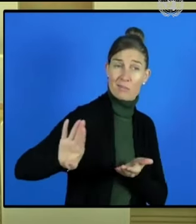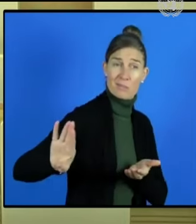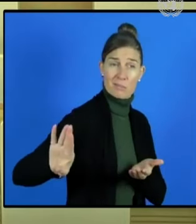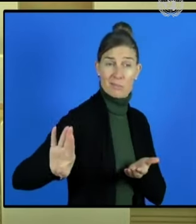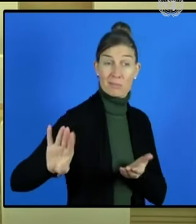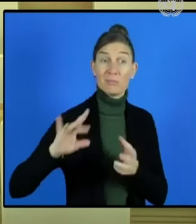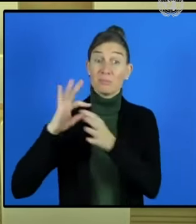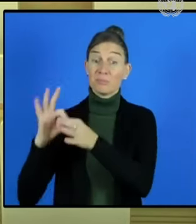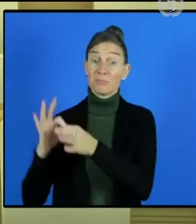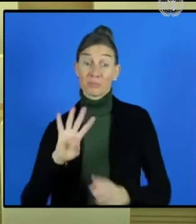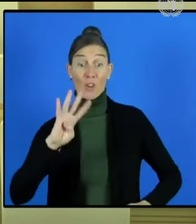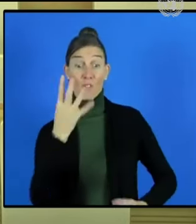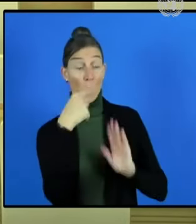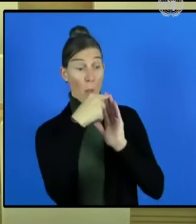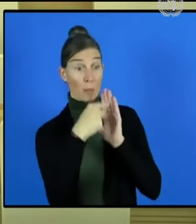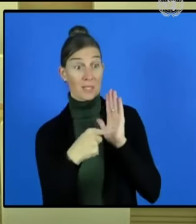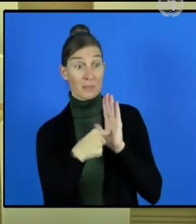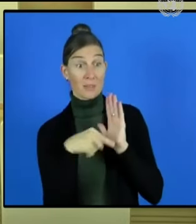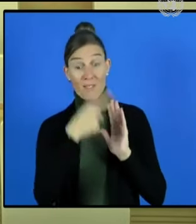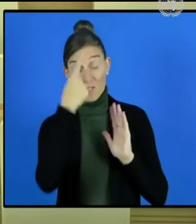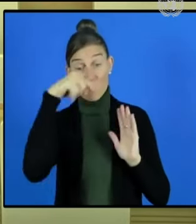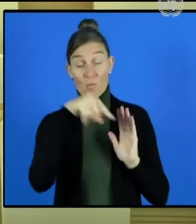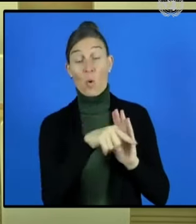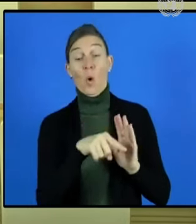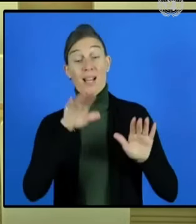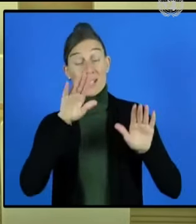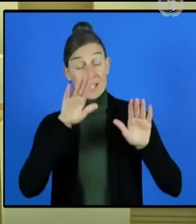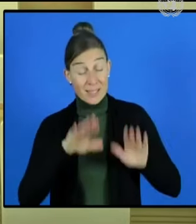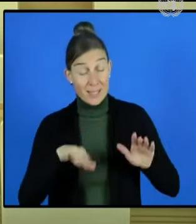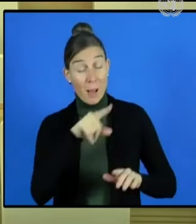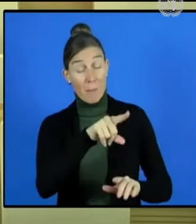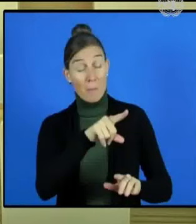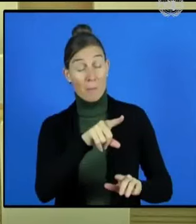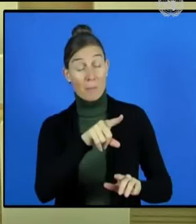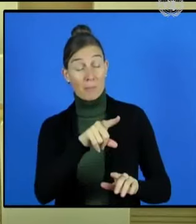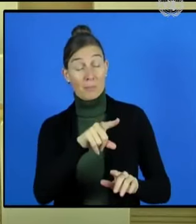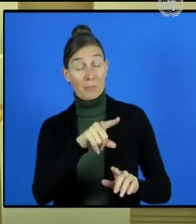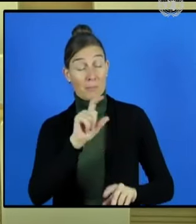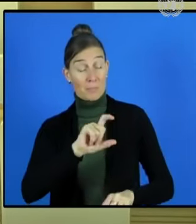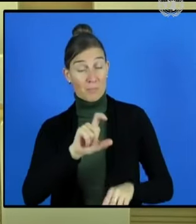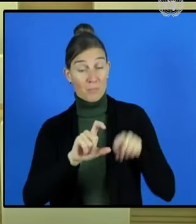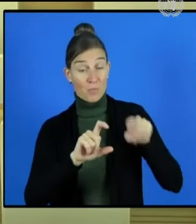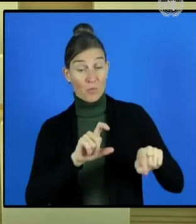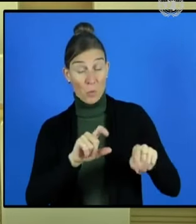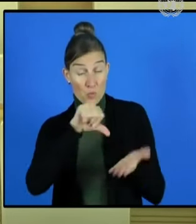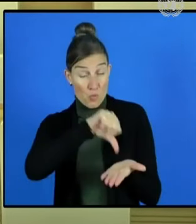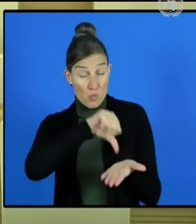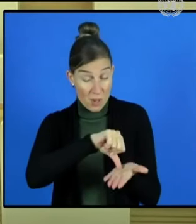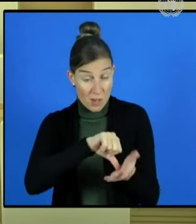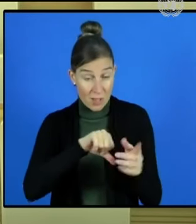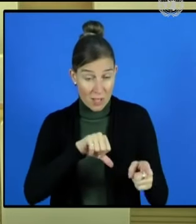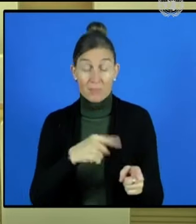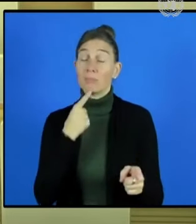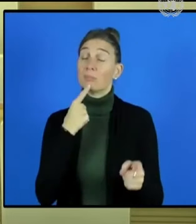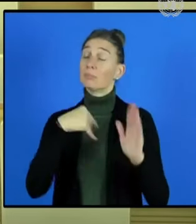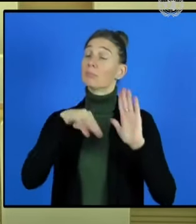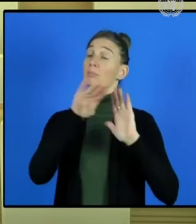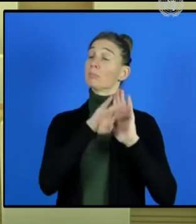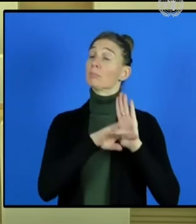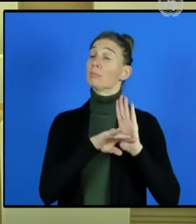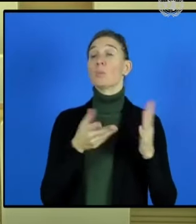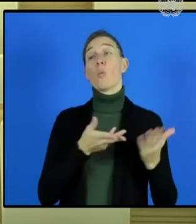República Islámica de Irán, todas las leyes deben conformarse, las leyes islámicas de las minorías